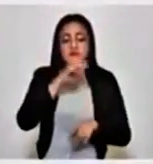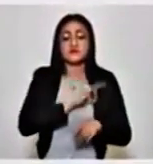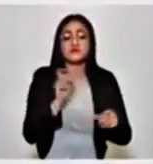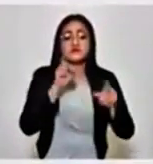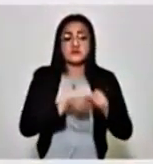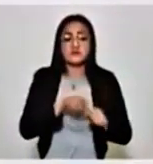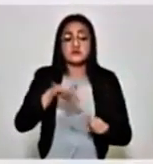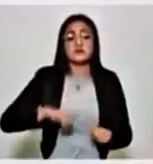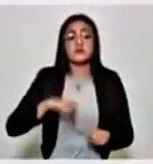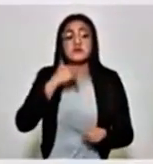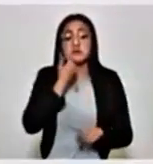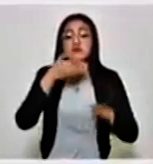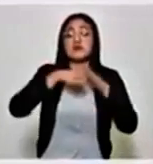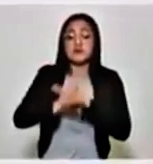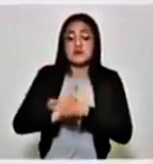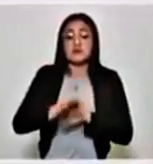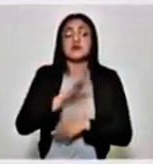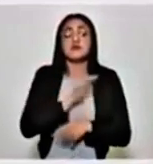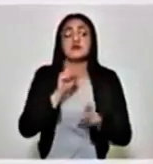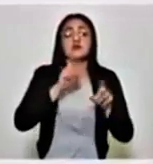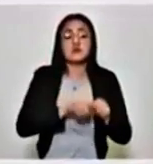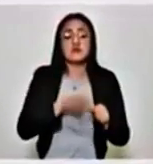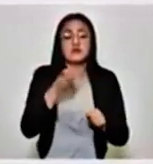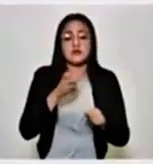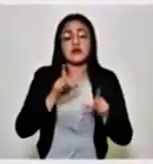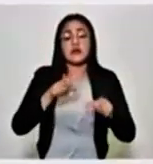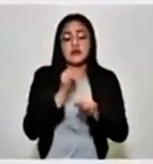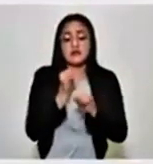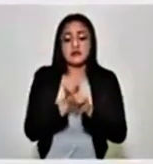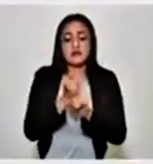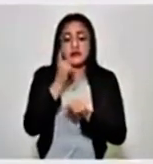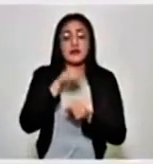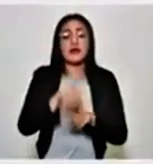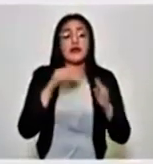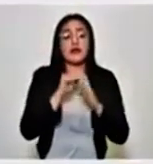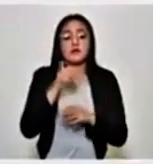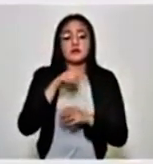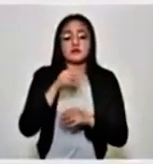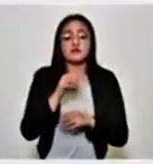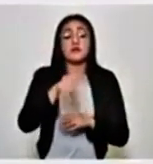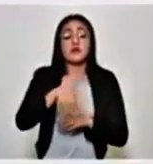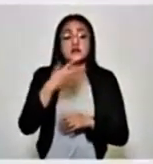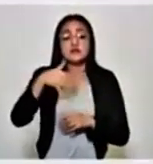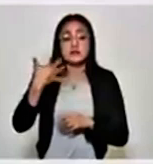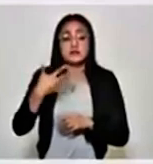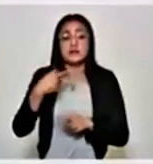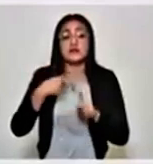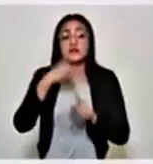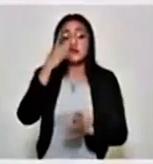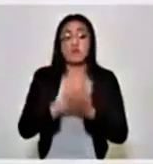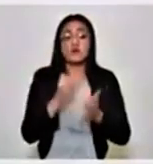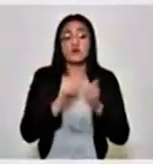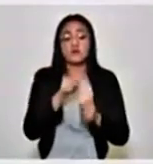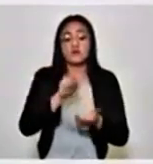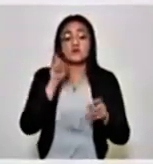la gente interesada pueda tener un registro electrónico y el acceso a las inundaciones de Casa Aguayo para el 14 y 15 será únicamente con